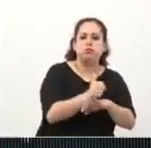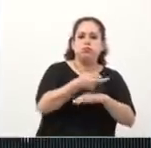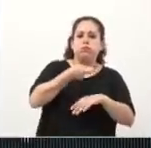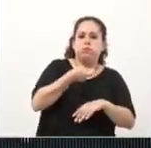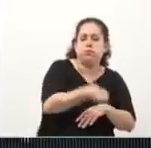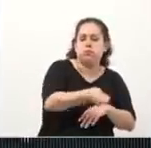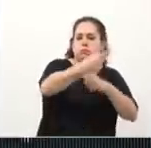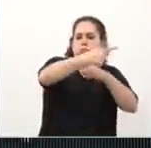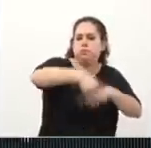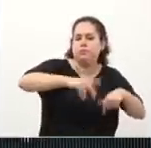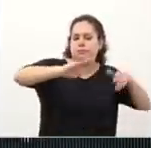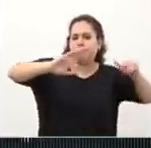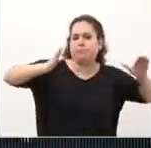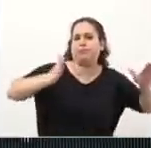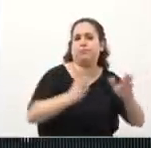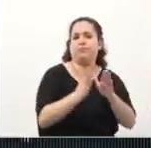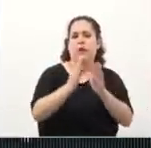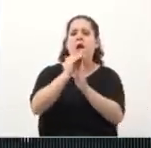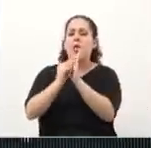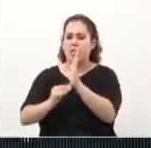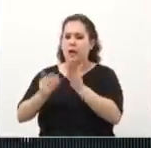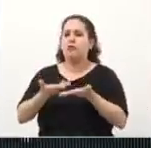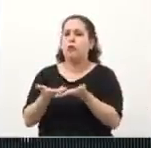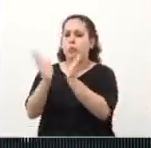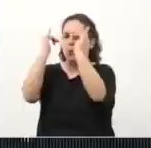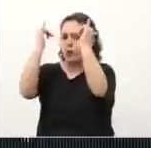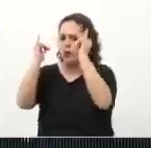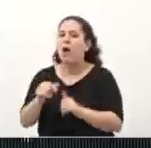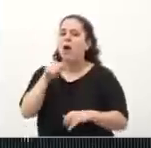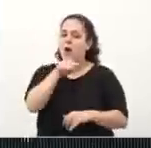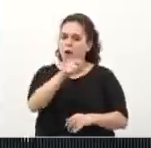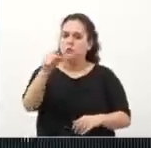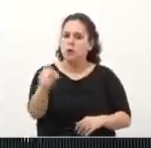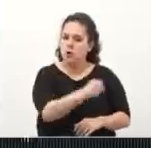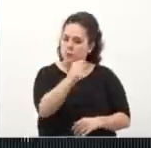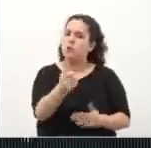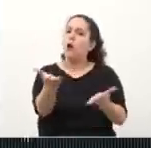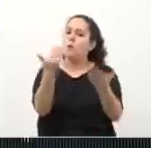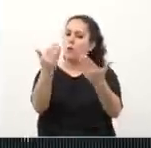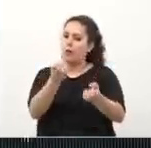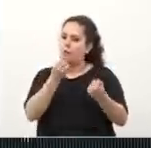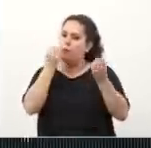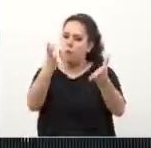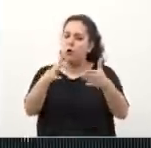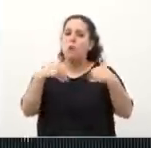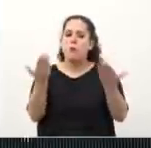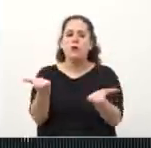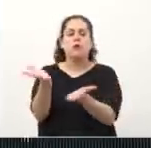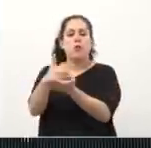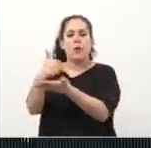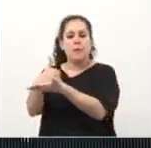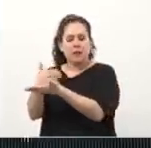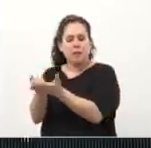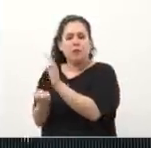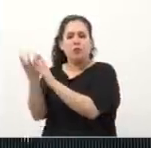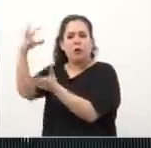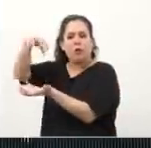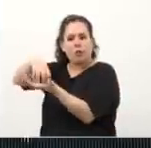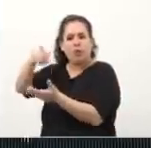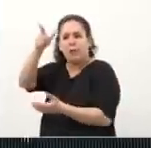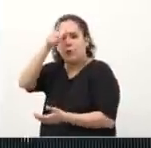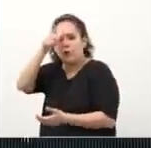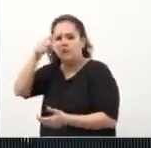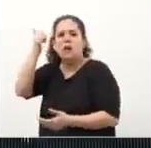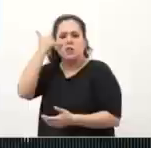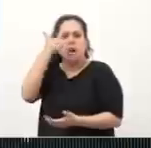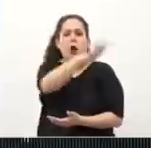Son datos públicos y eso es lo importante para los vecinos. Pero podemos mejorar. Por eso vamos a poner un departamento de policía en cada comuna, como el